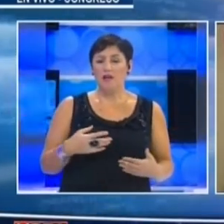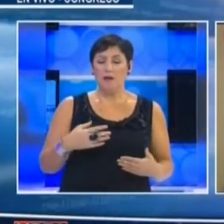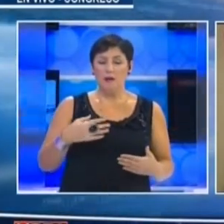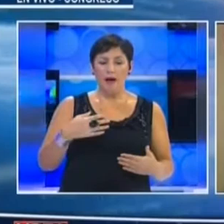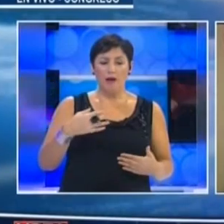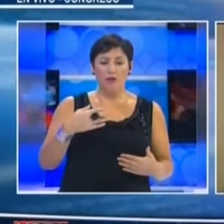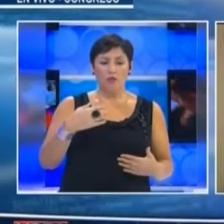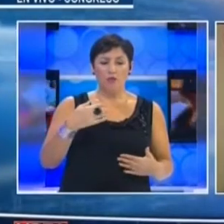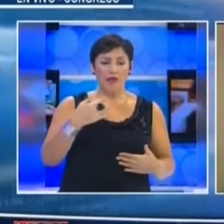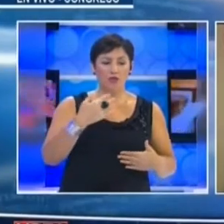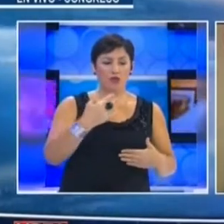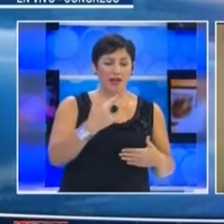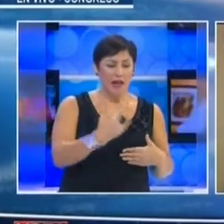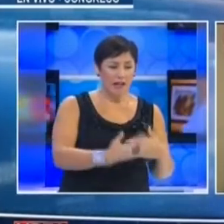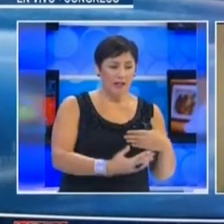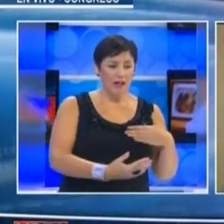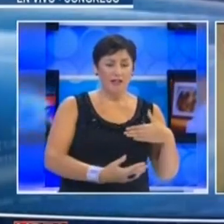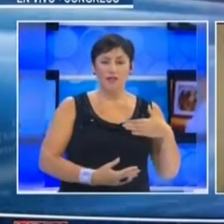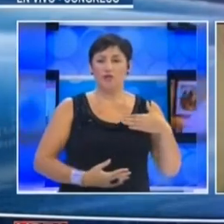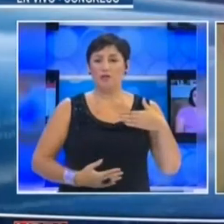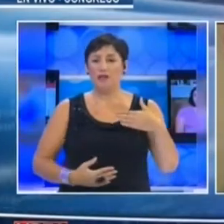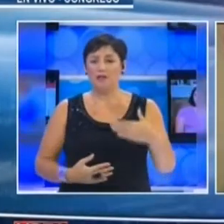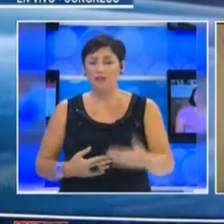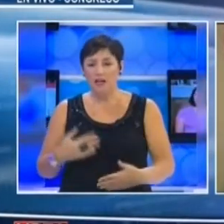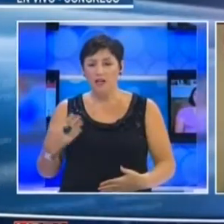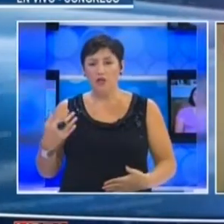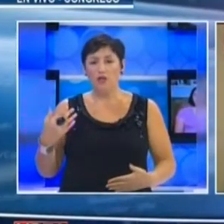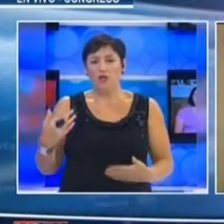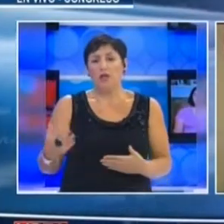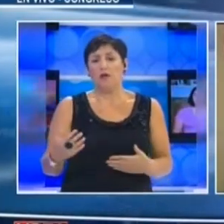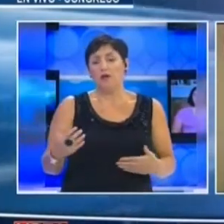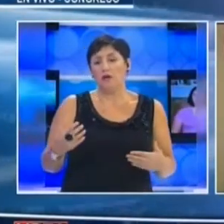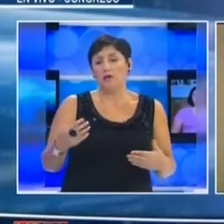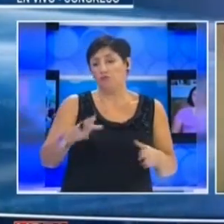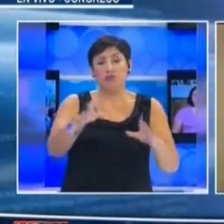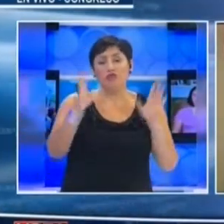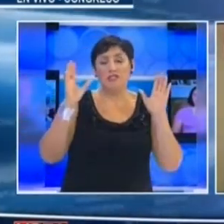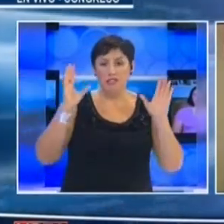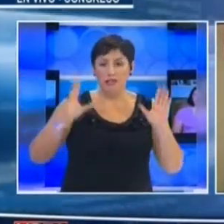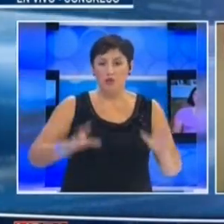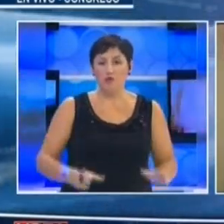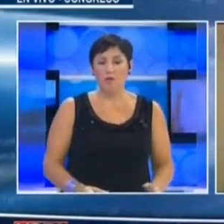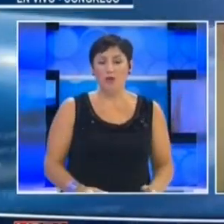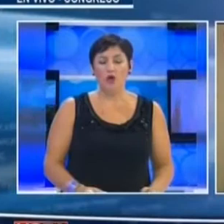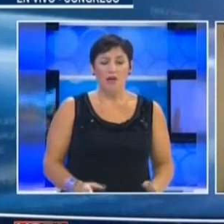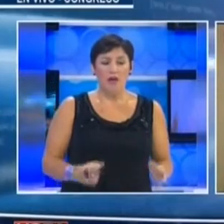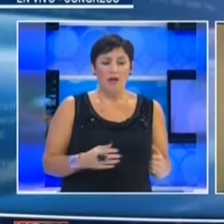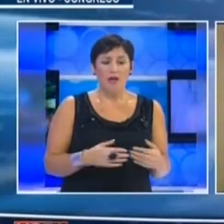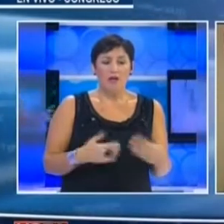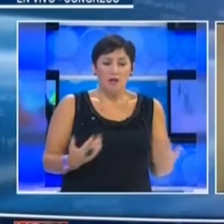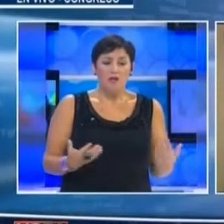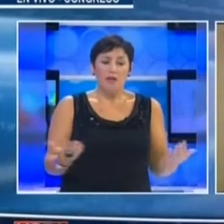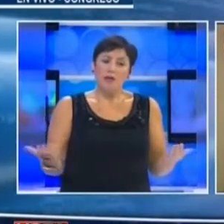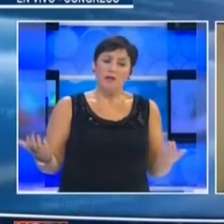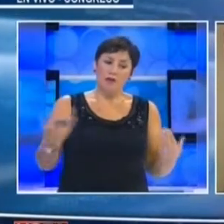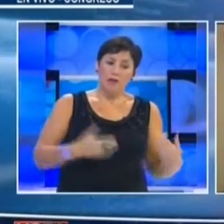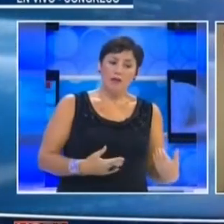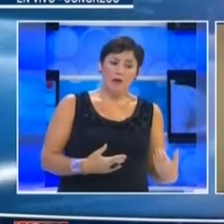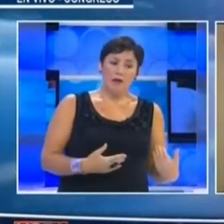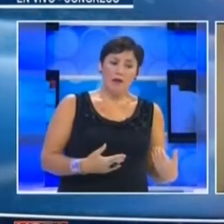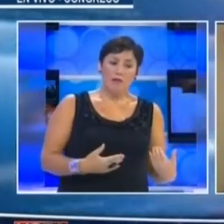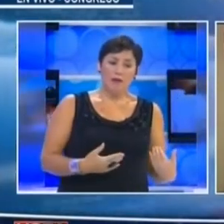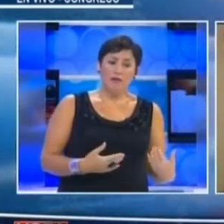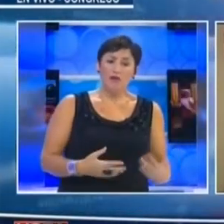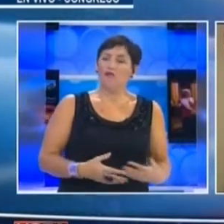hay una elección de alcalde, hay elección de parlamentarios y yo no sé si será su caso, pero que ellos dicen y